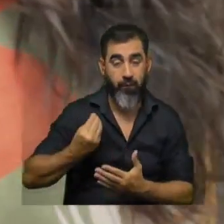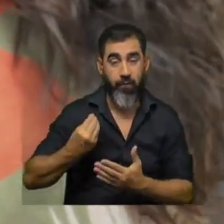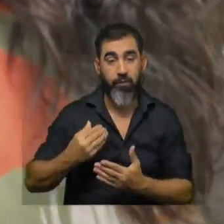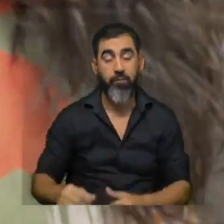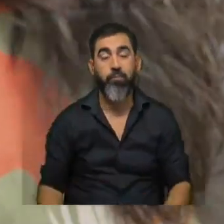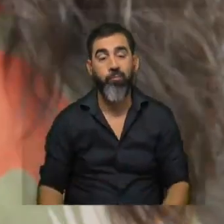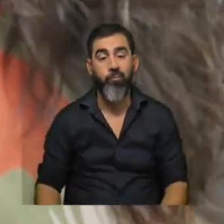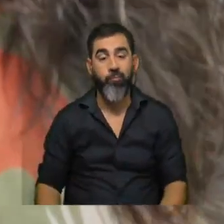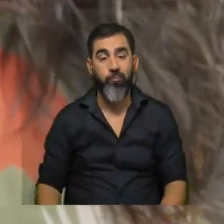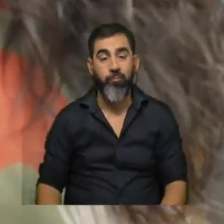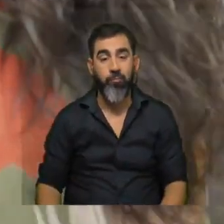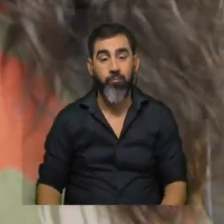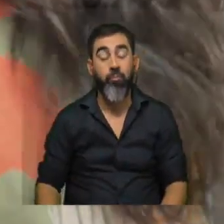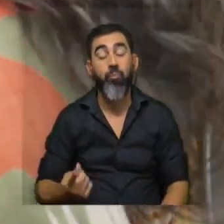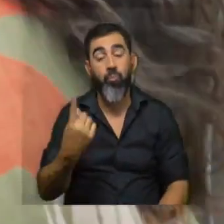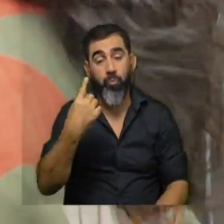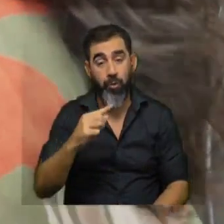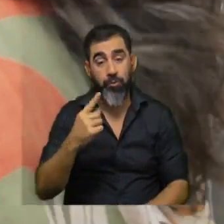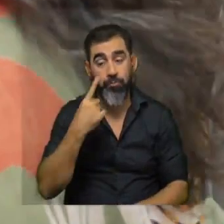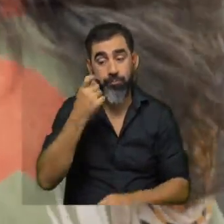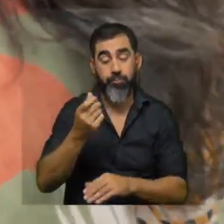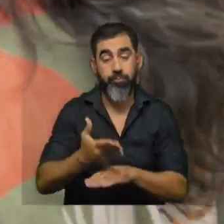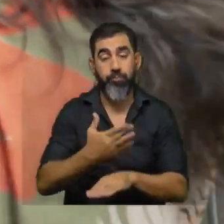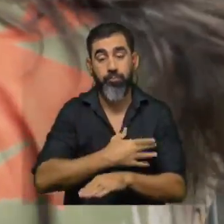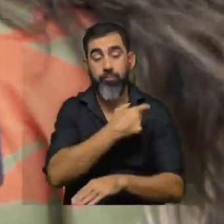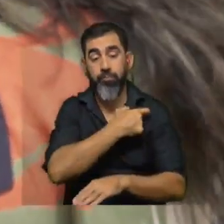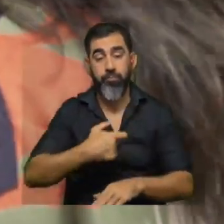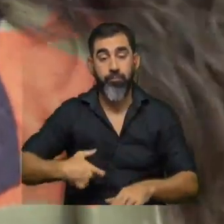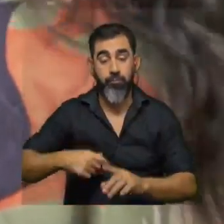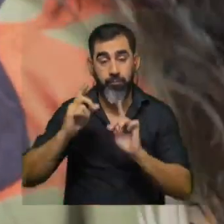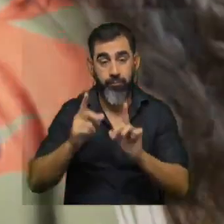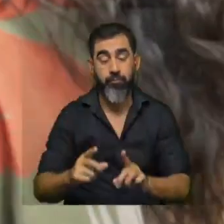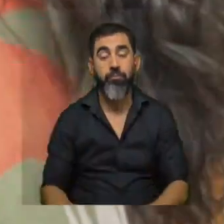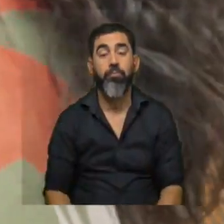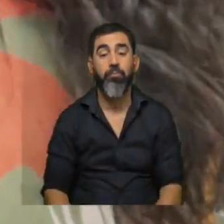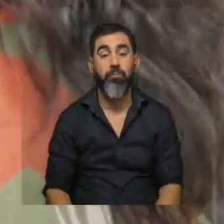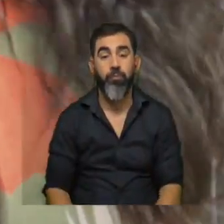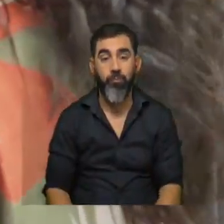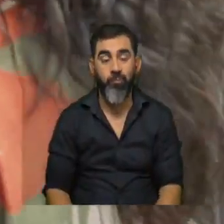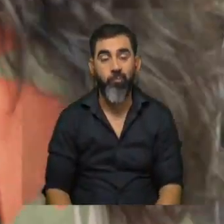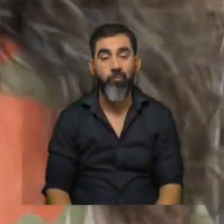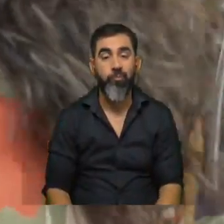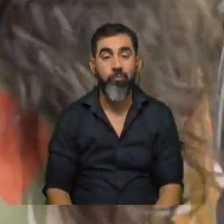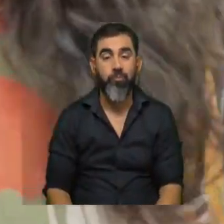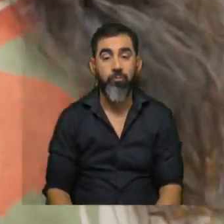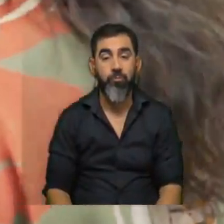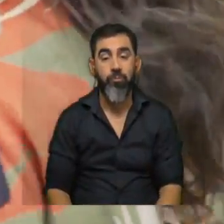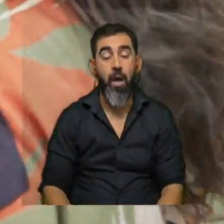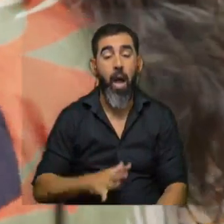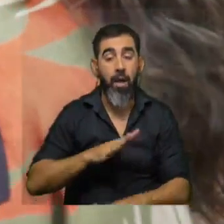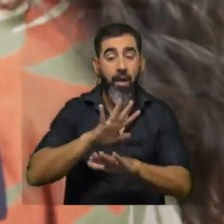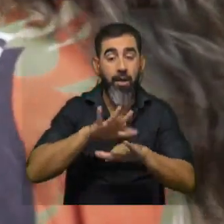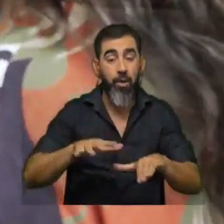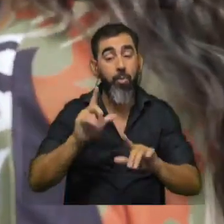salir despedido ¿no? por eso también acá toman la precaución de ponerle los cintos esos también a los niños o sea es para niños pero las